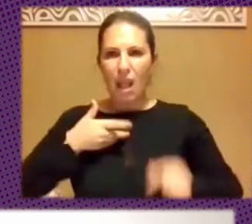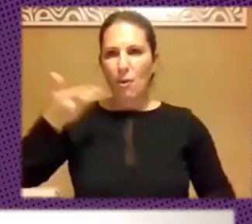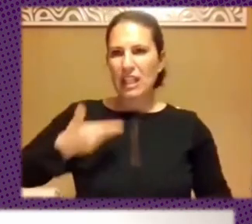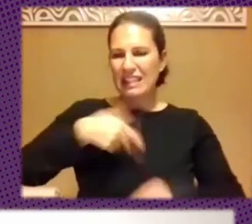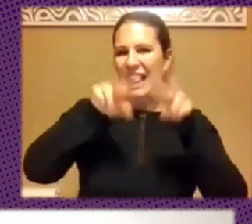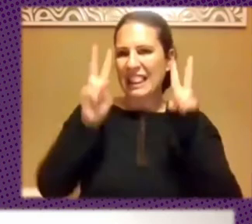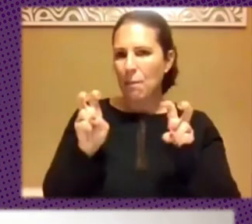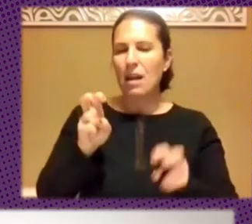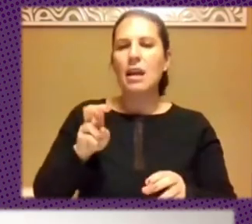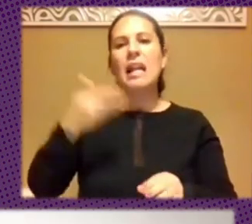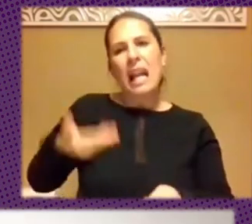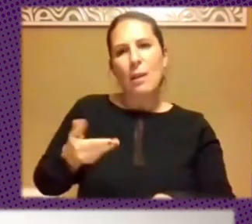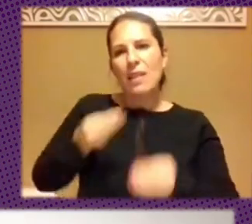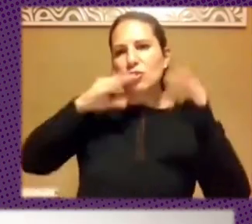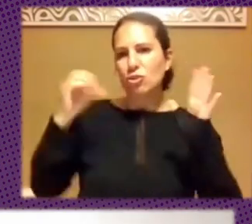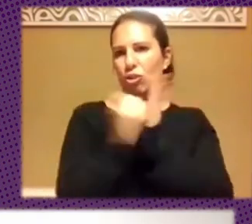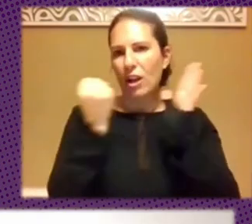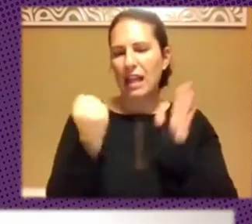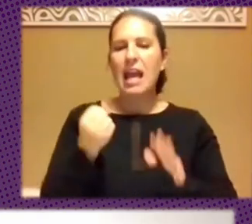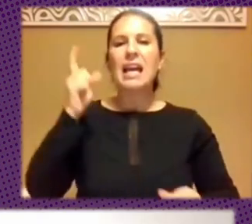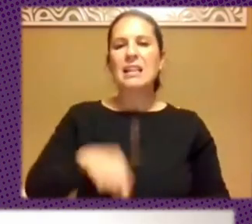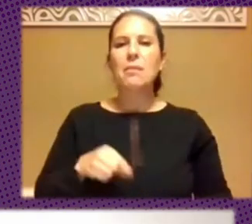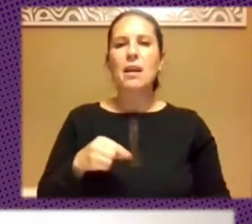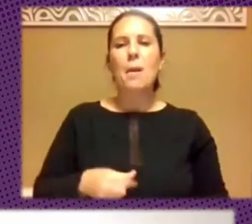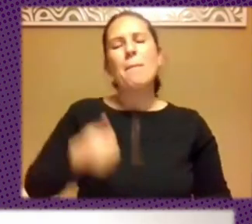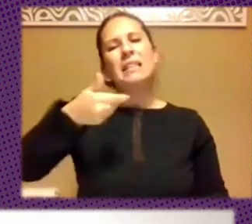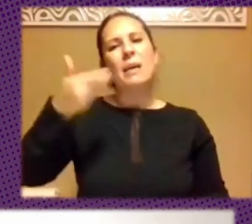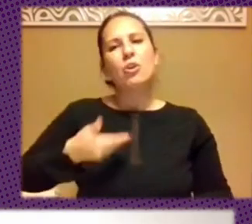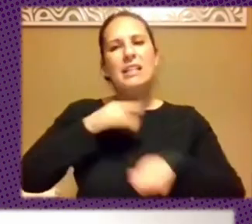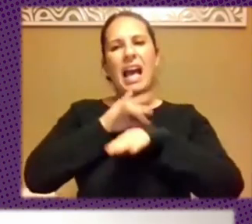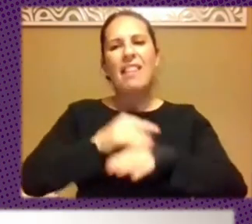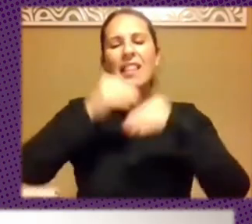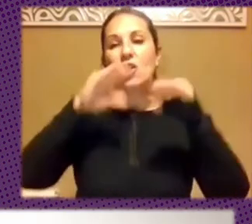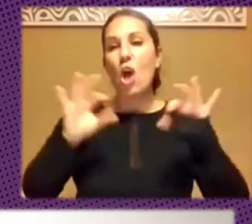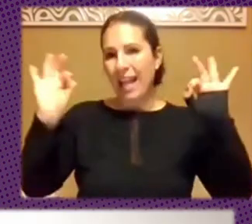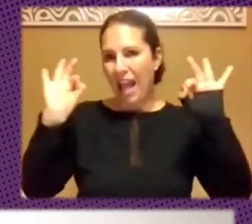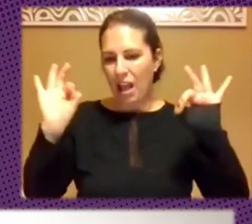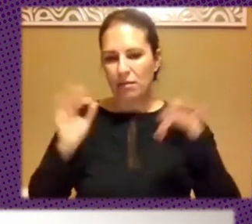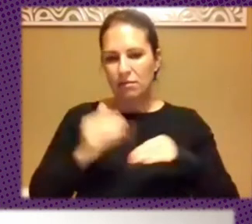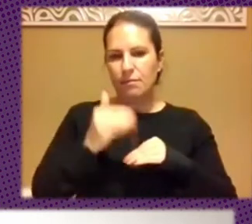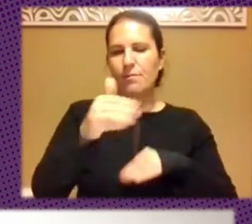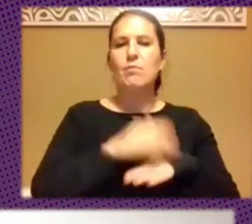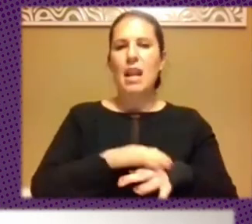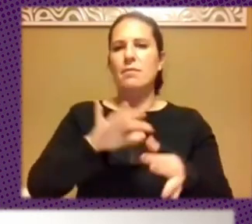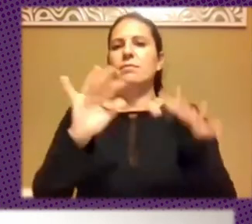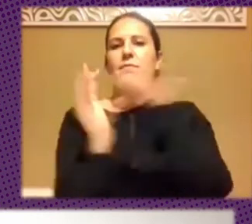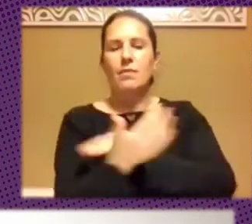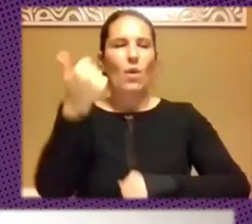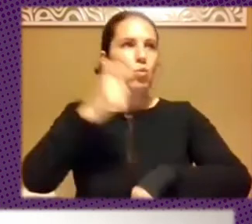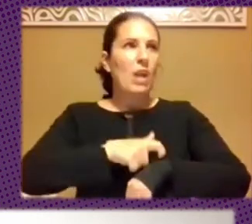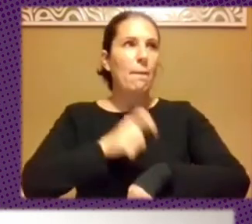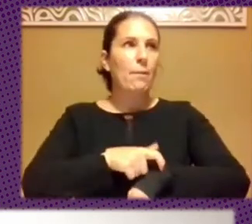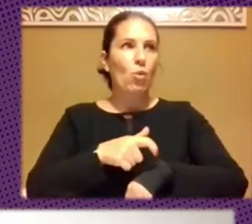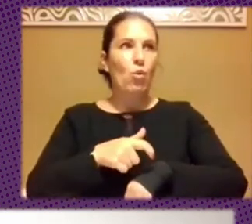relevancia histórica y cuáles van a ser las agendas más importantes históricamente en el curso de un tiempo